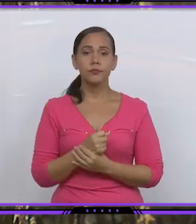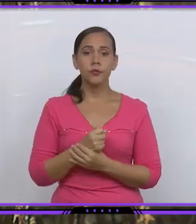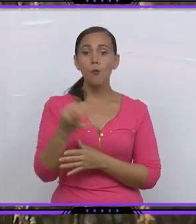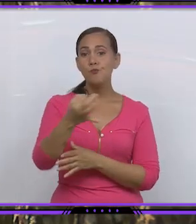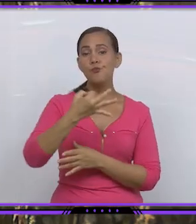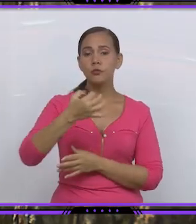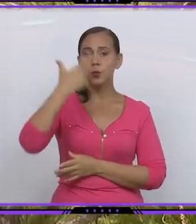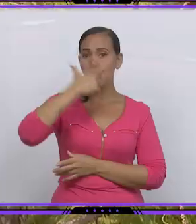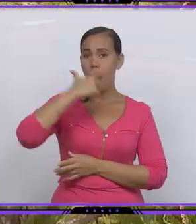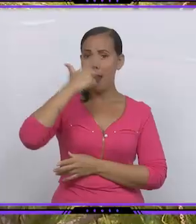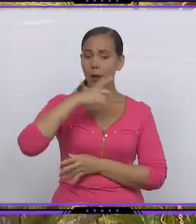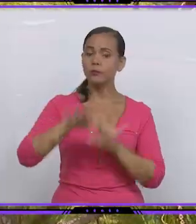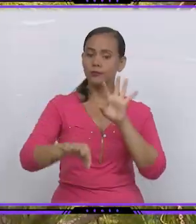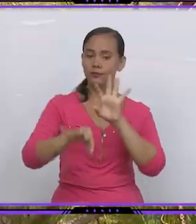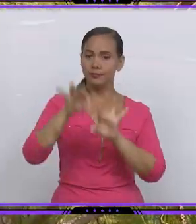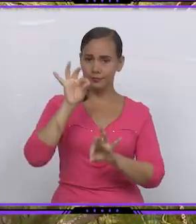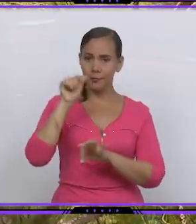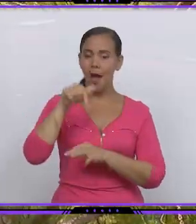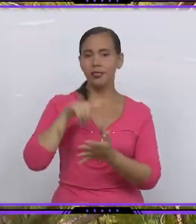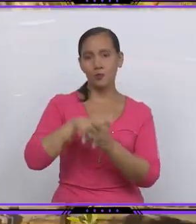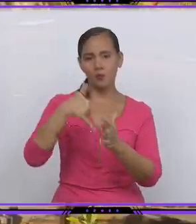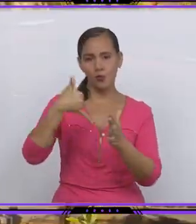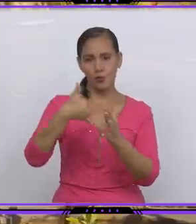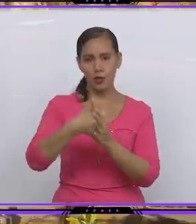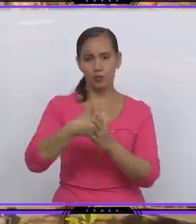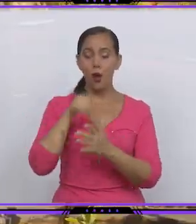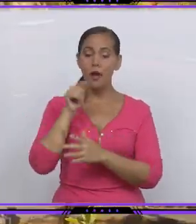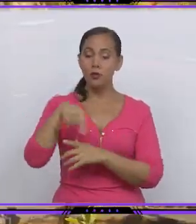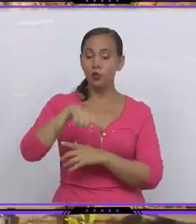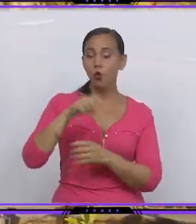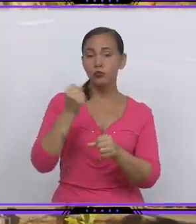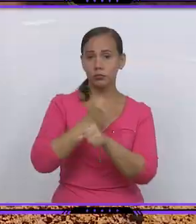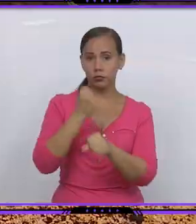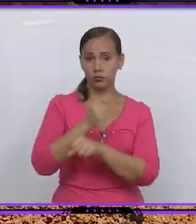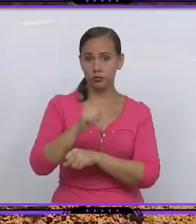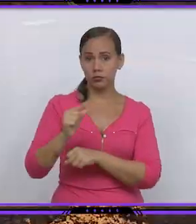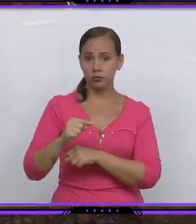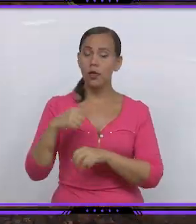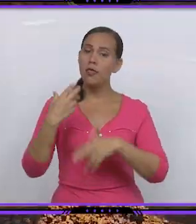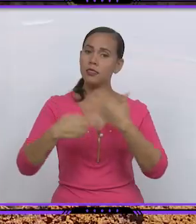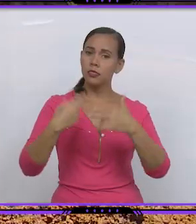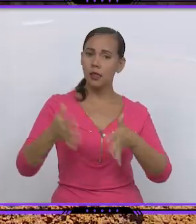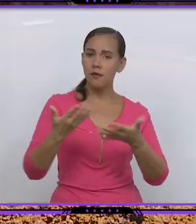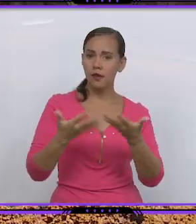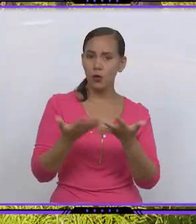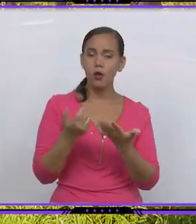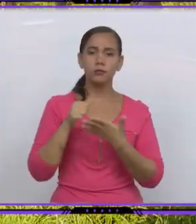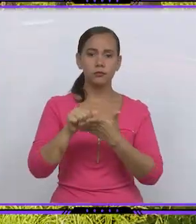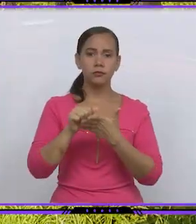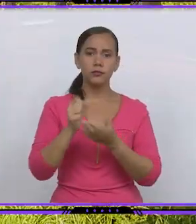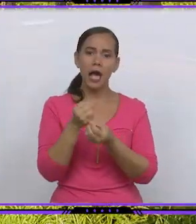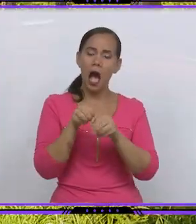fue la unidad empresarial seleccionada para este propósito y allí sus trabajadores desarrollan la regeneración natural asistida